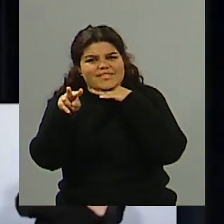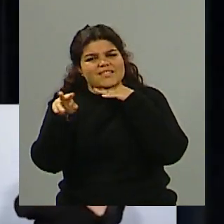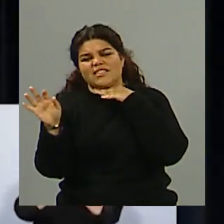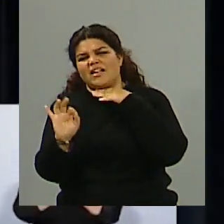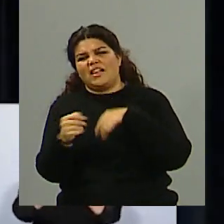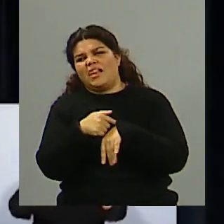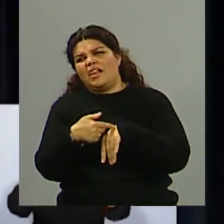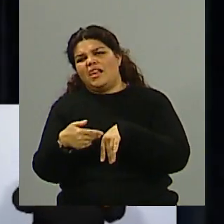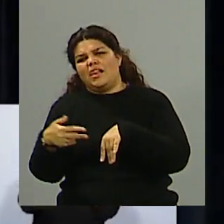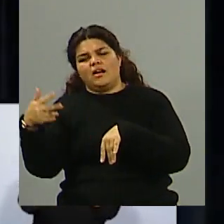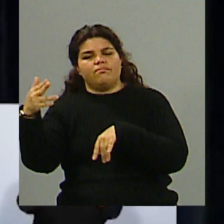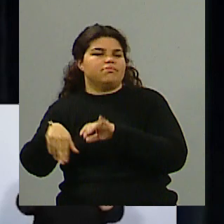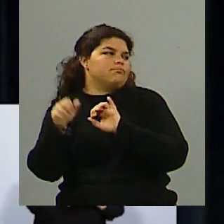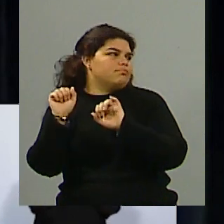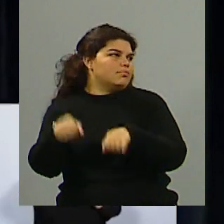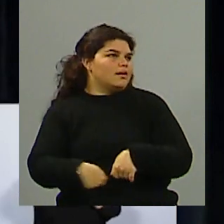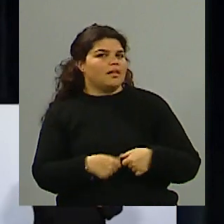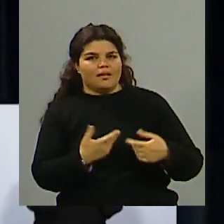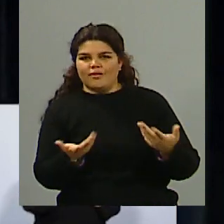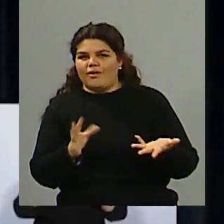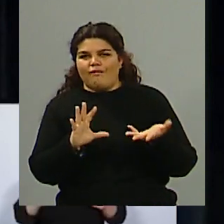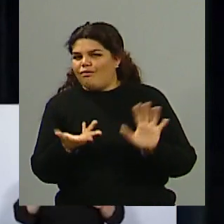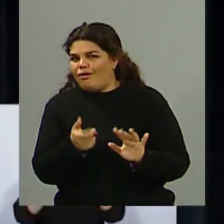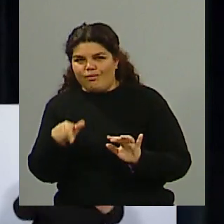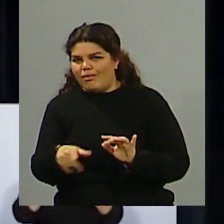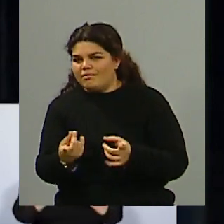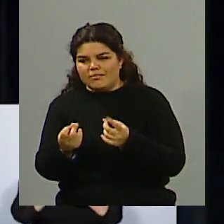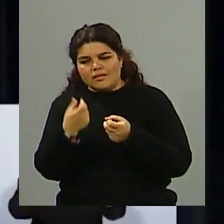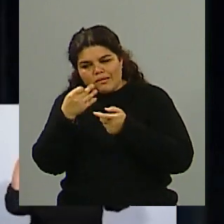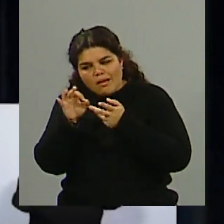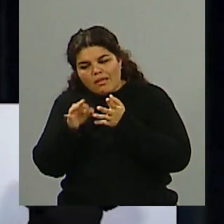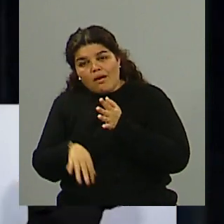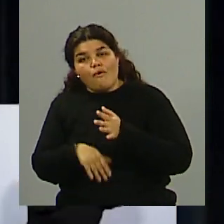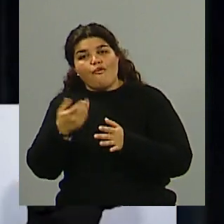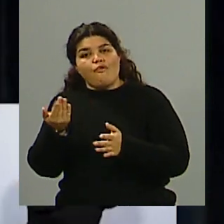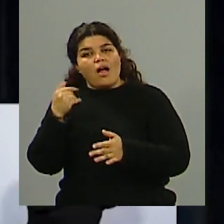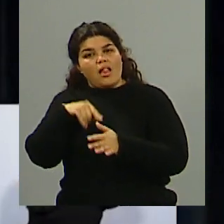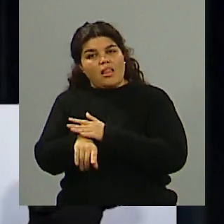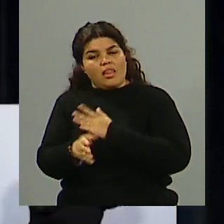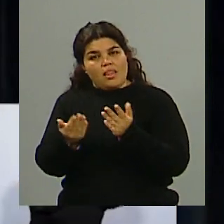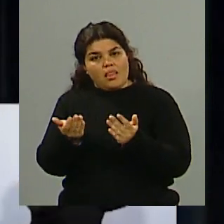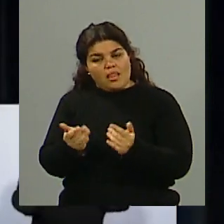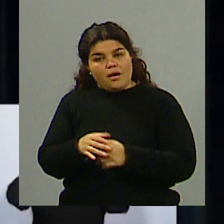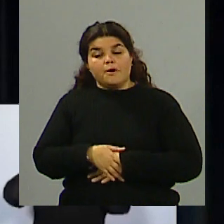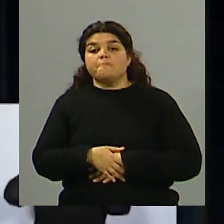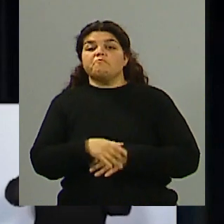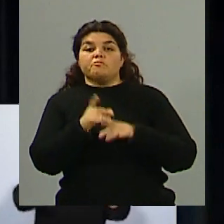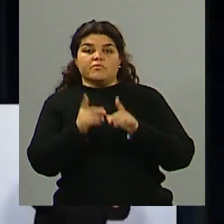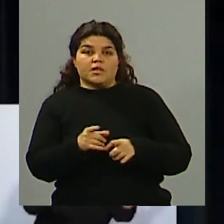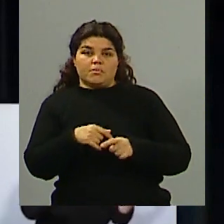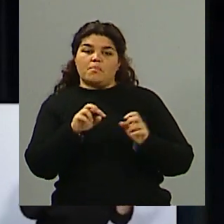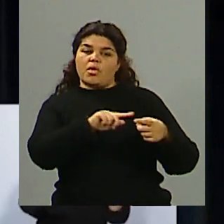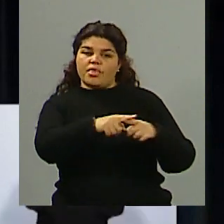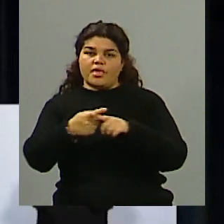hay que mejorar eso allí. Pero bueno, pasó el primer debate y me parece que es una herramienta interesante